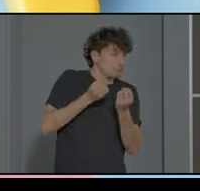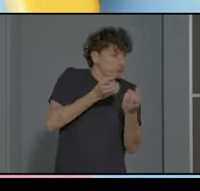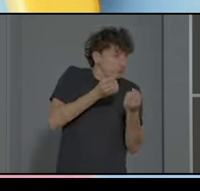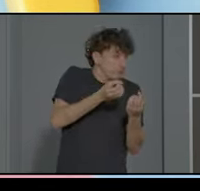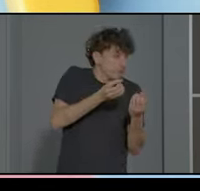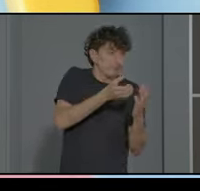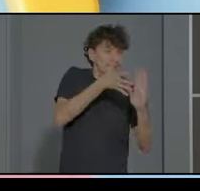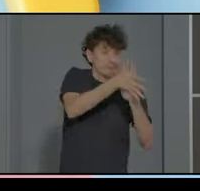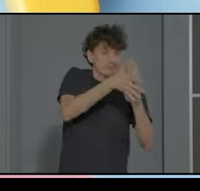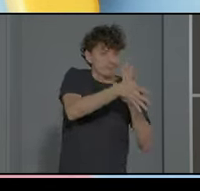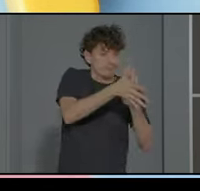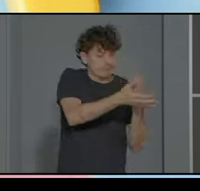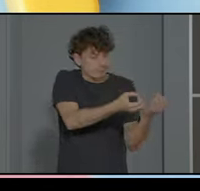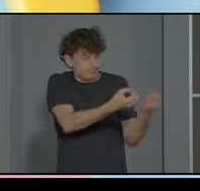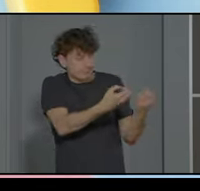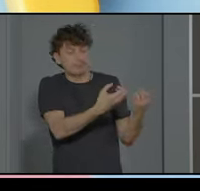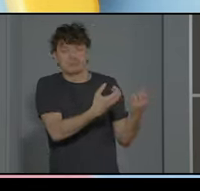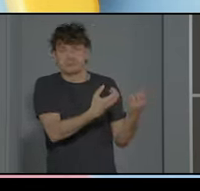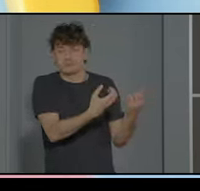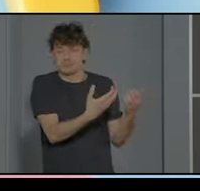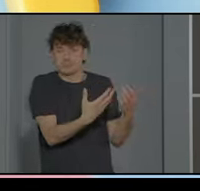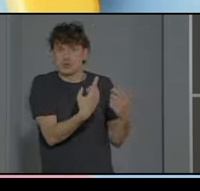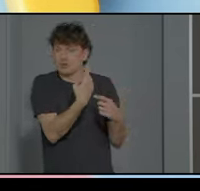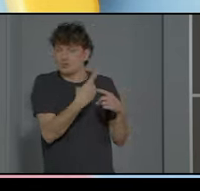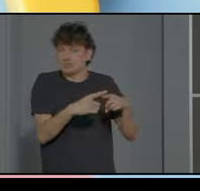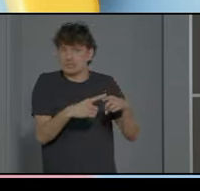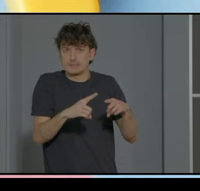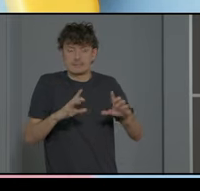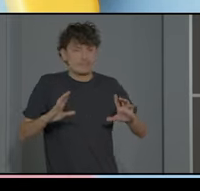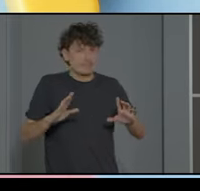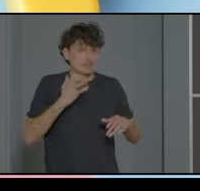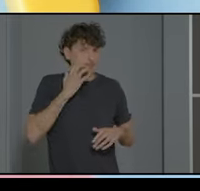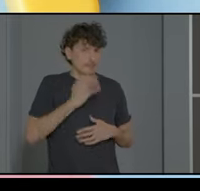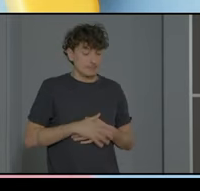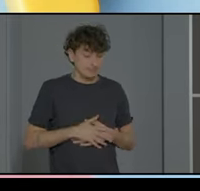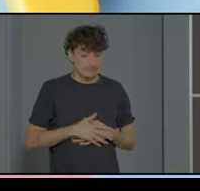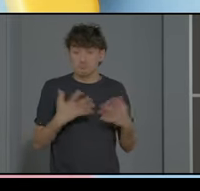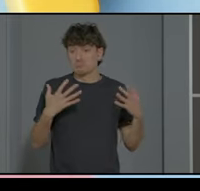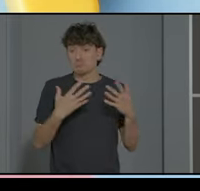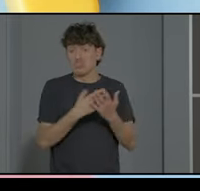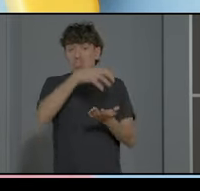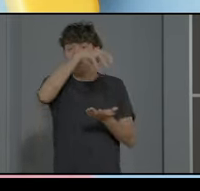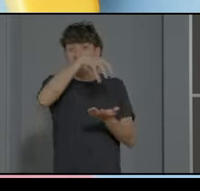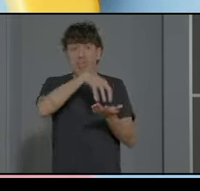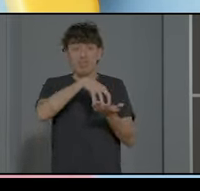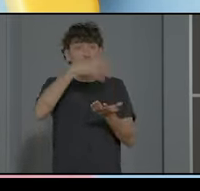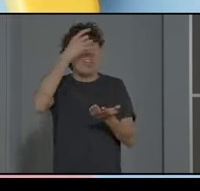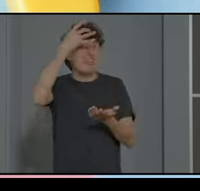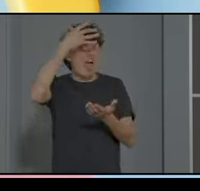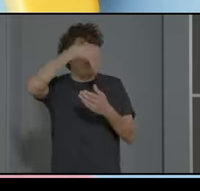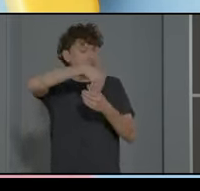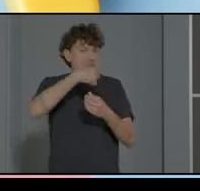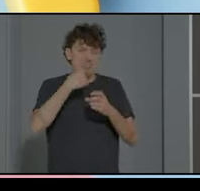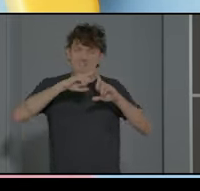que también hay una cosa paradójica y es que todos los idearios de centro dicen que las familias tienen un papel